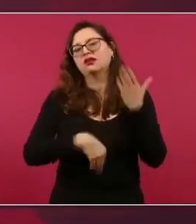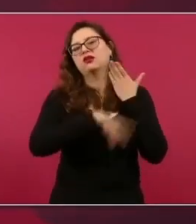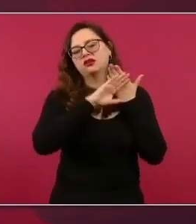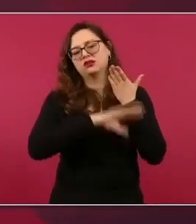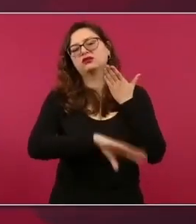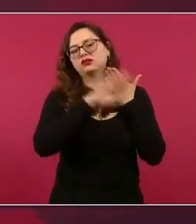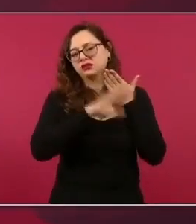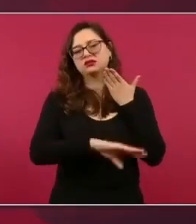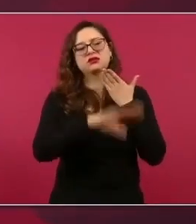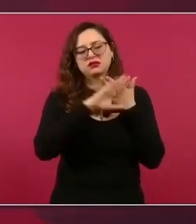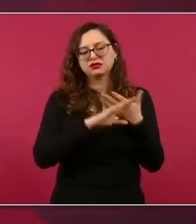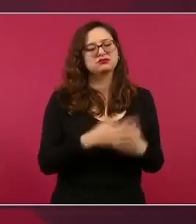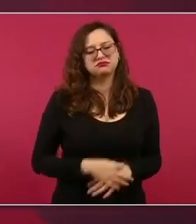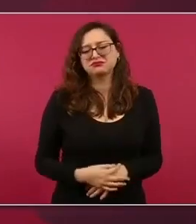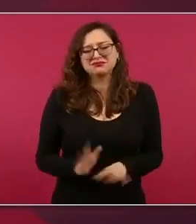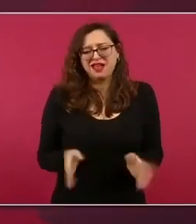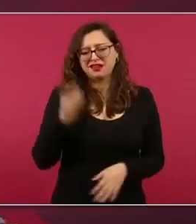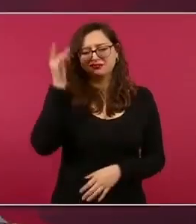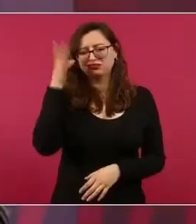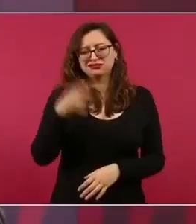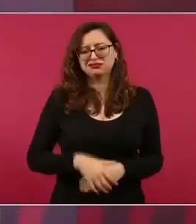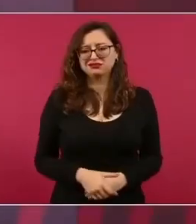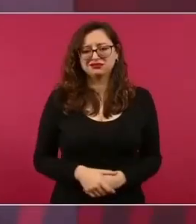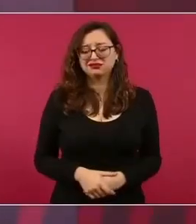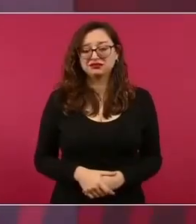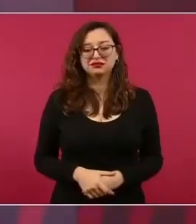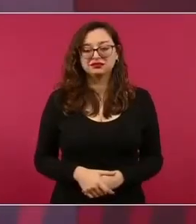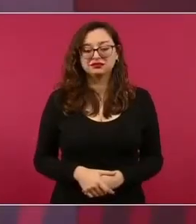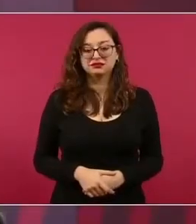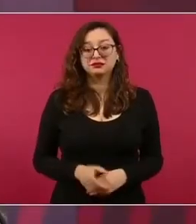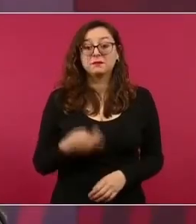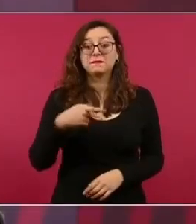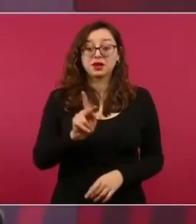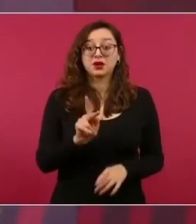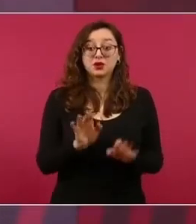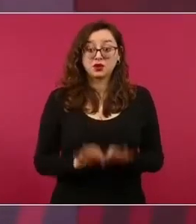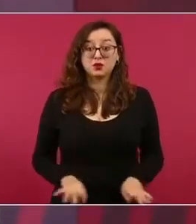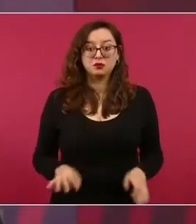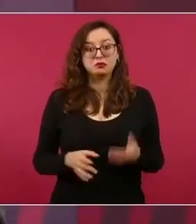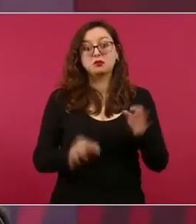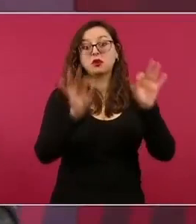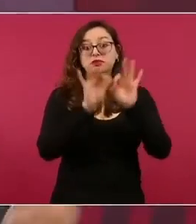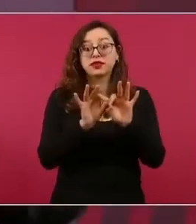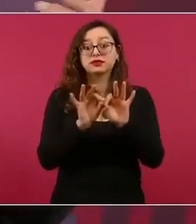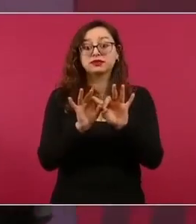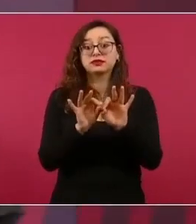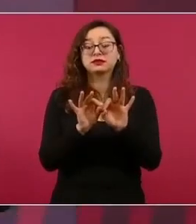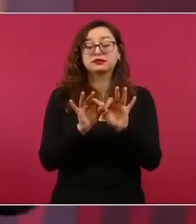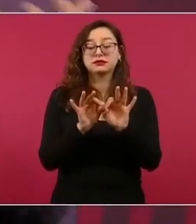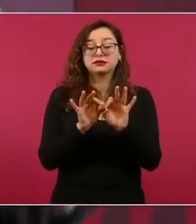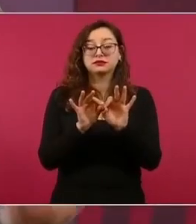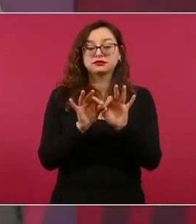con honrosas excepciones. Lo importante, pues es que